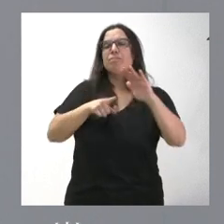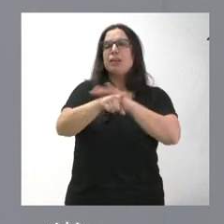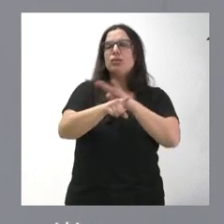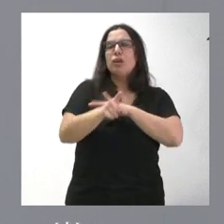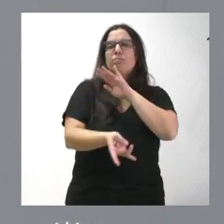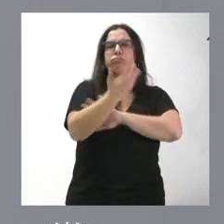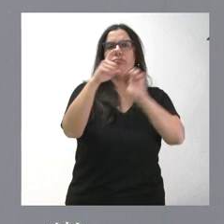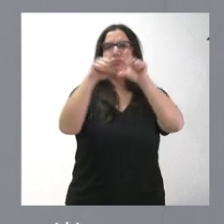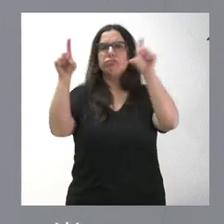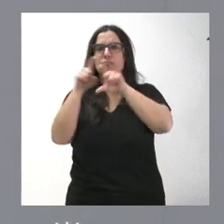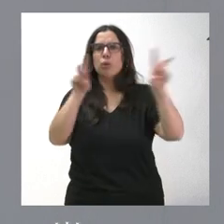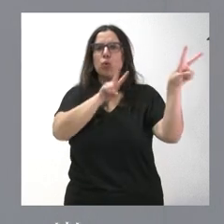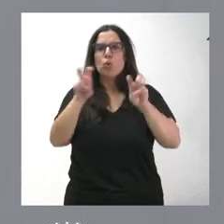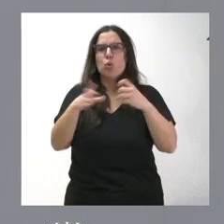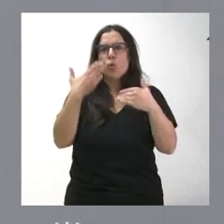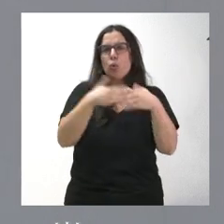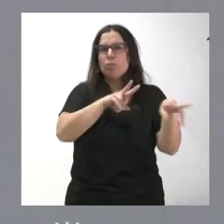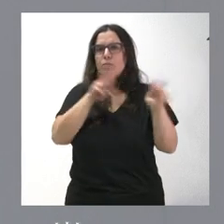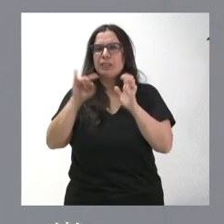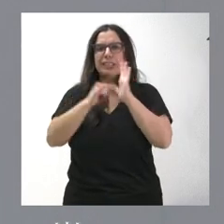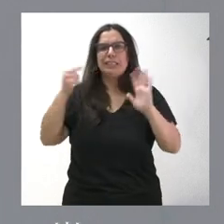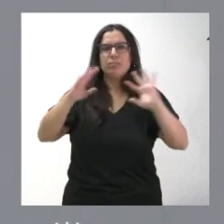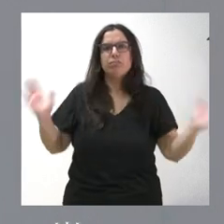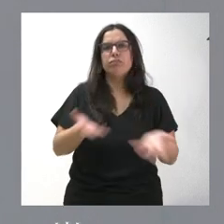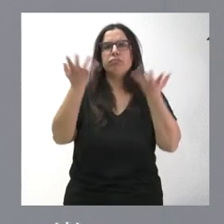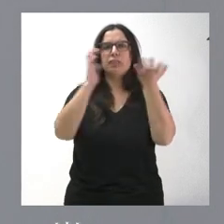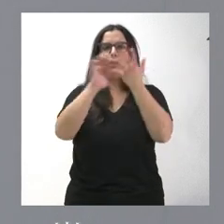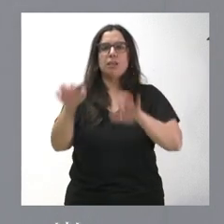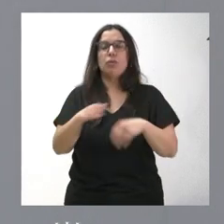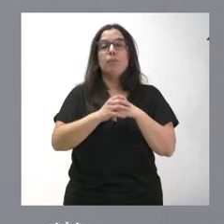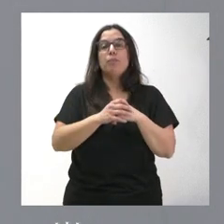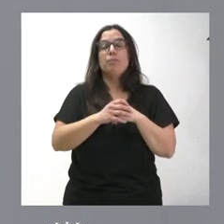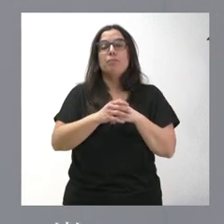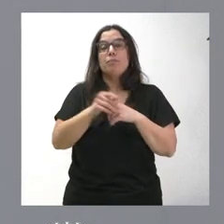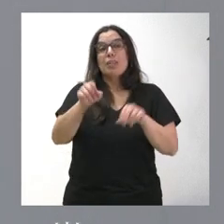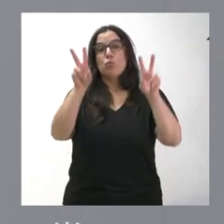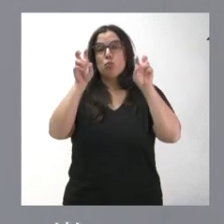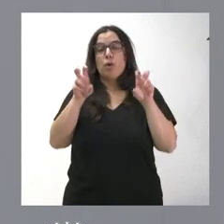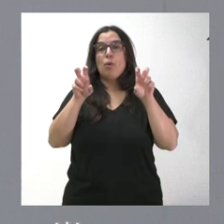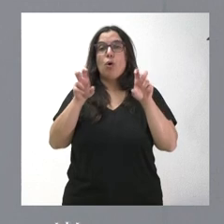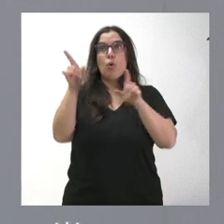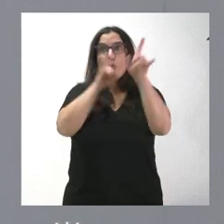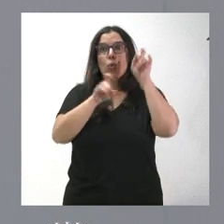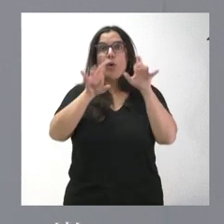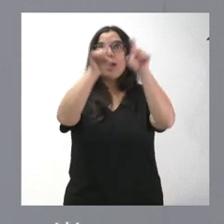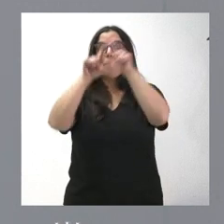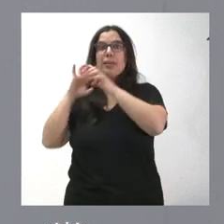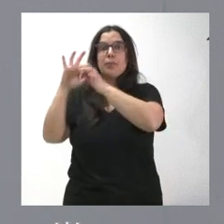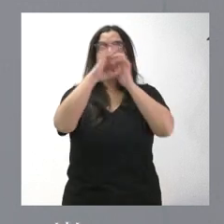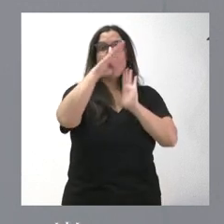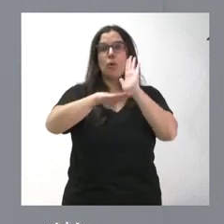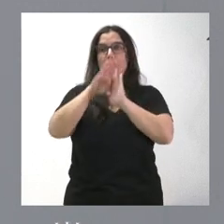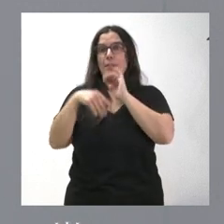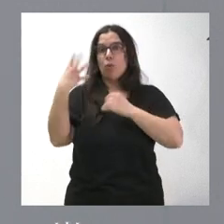emprendimiento innovador y potenciar el ecosistema tecnológico de Castilla y León. Este nuevo hub tiene cuatro programas de actuación.